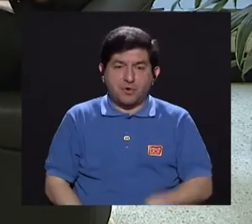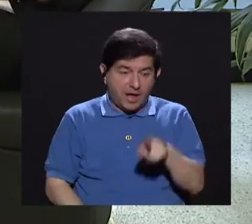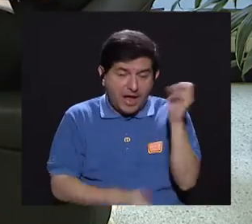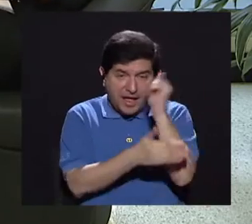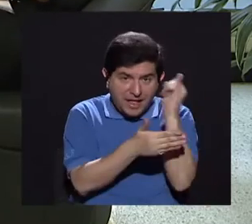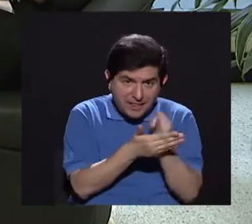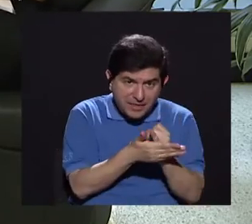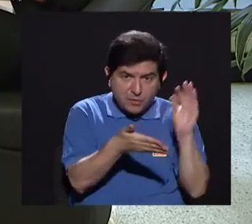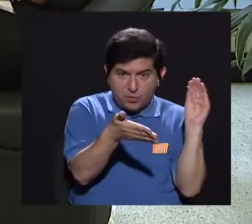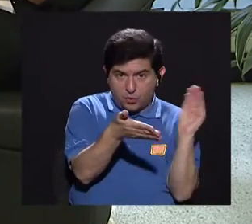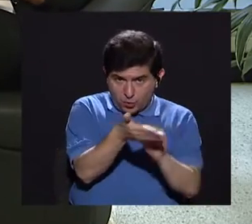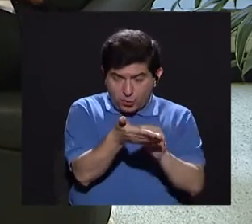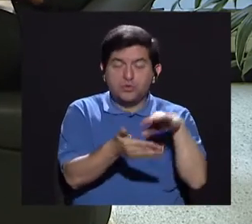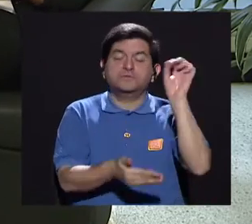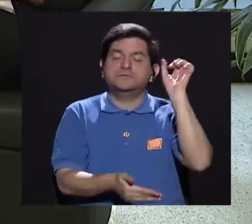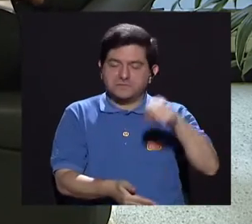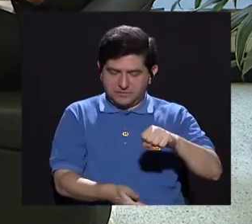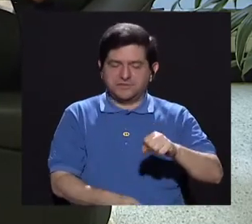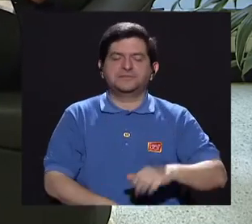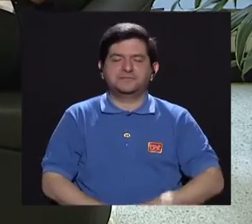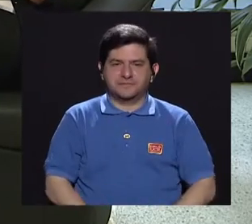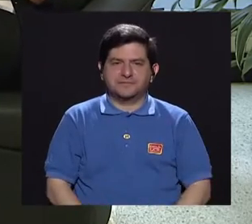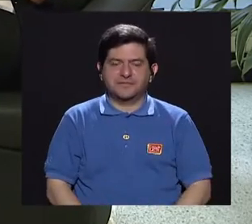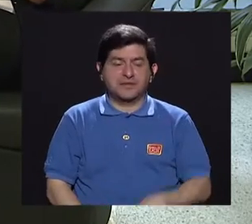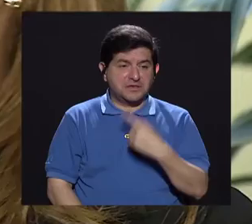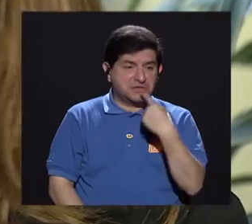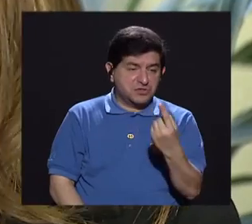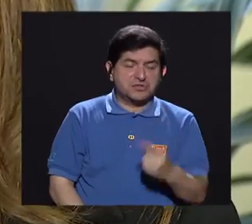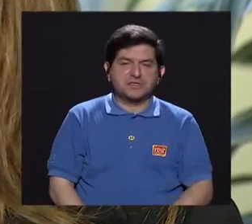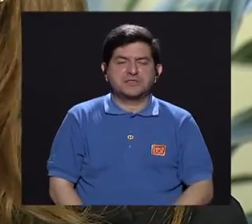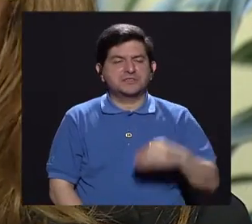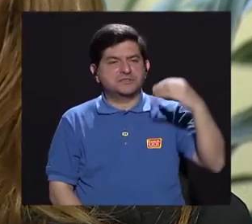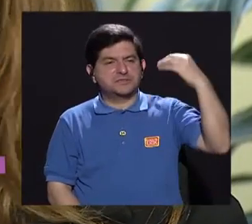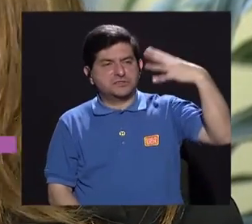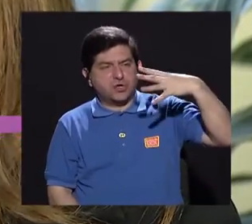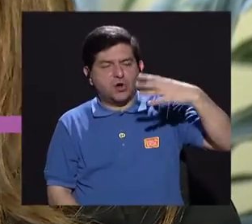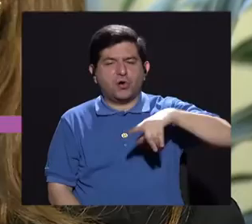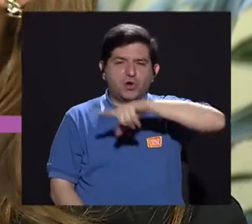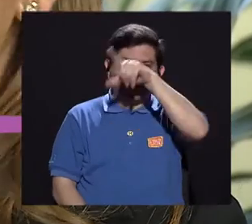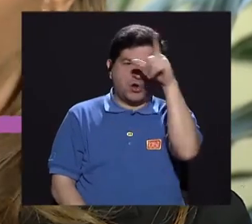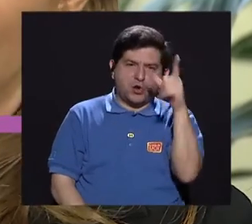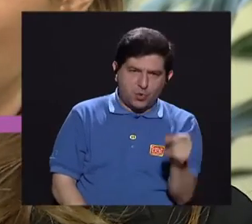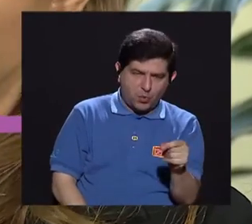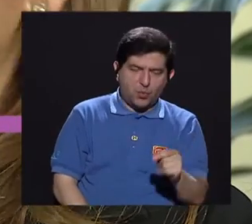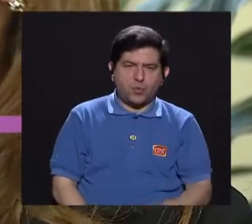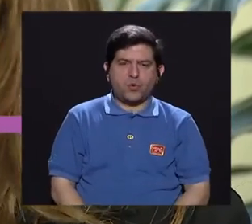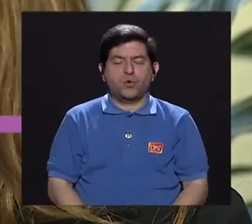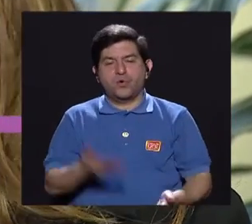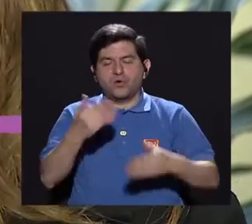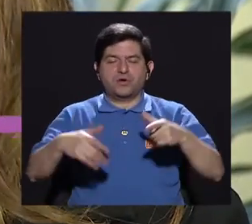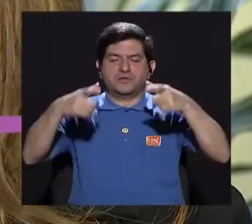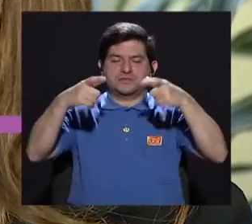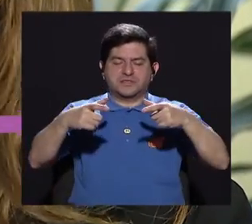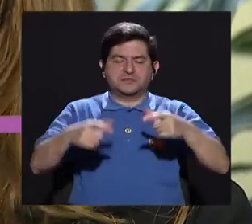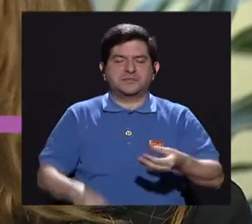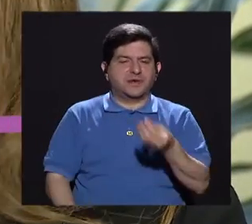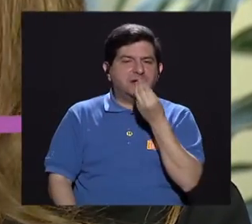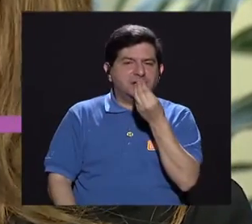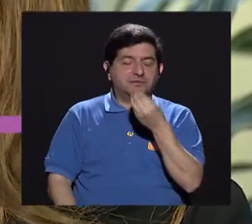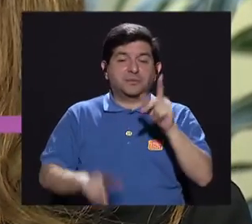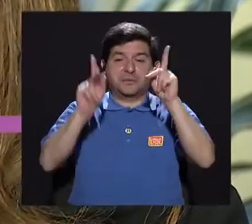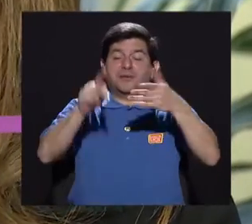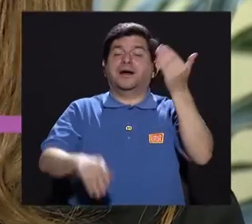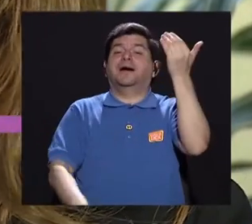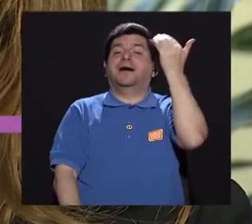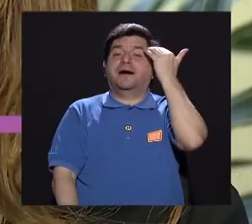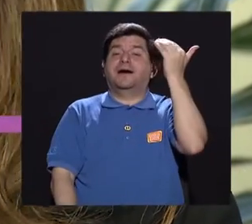dibujo. Viene el dibujo exactamente ya con la indicación, entonces les ponen el sol, la luna, el plato del almuerzo, ya para que